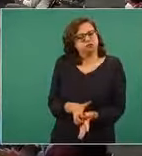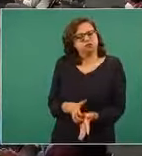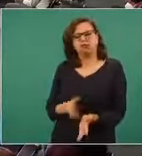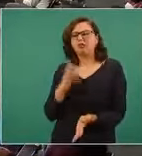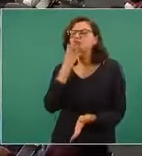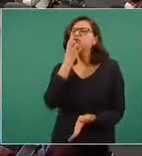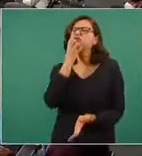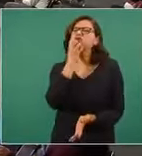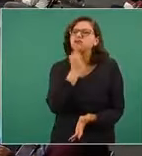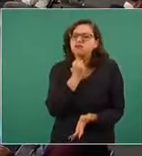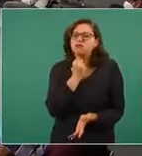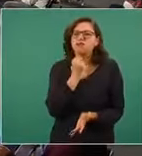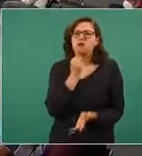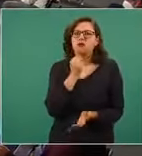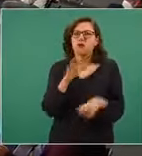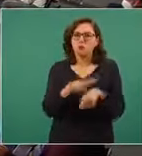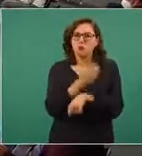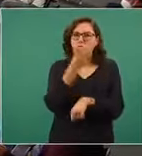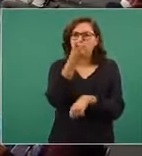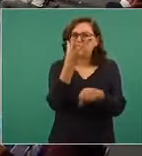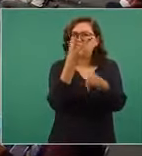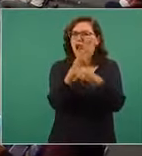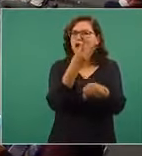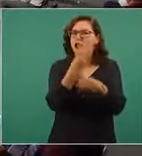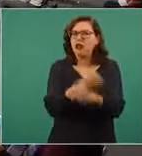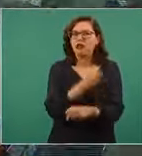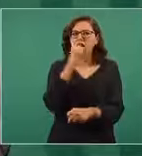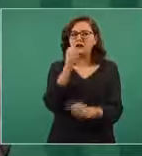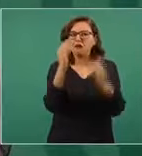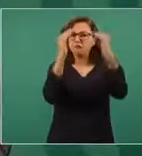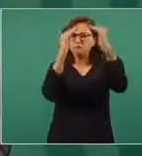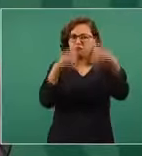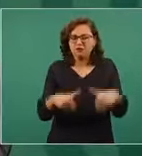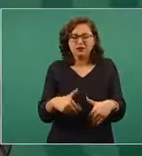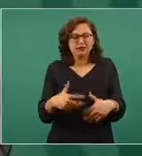Para que vean el grado de irresponsabilidad de esta gente.